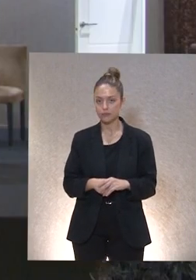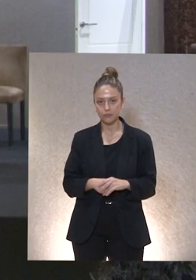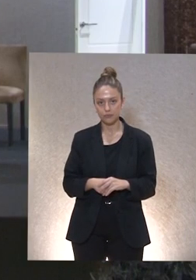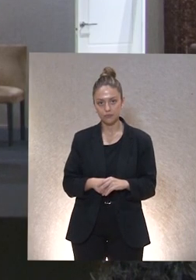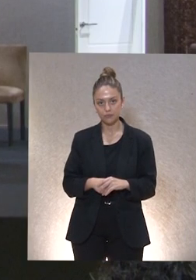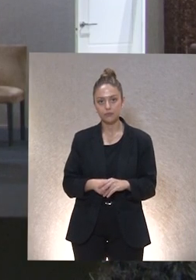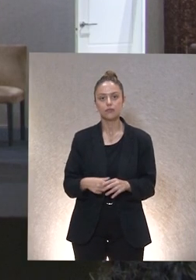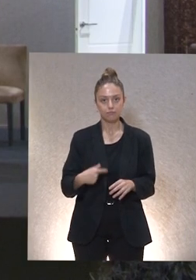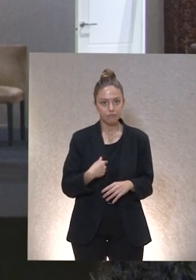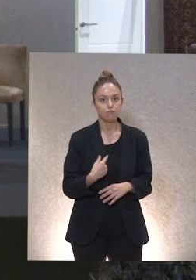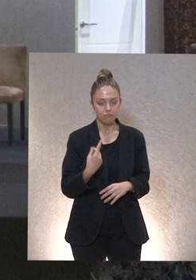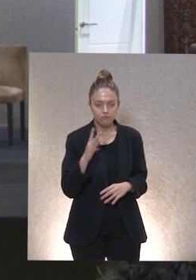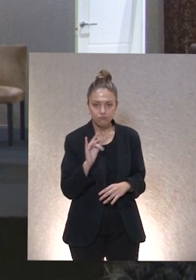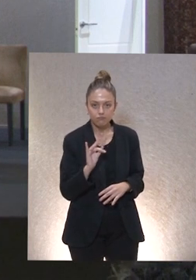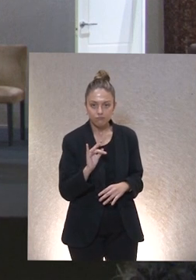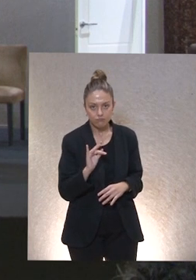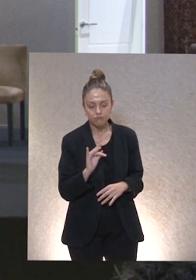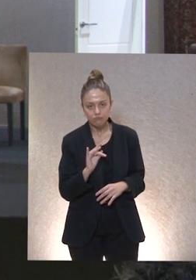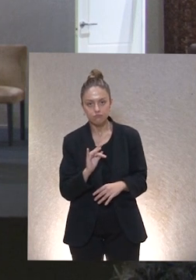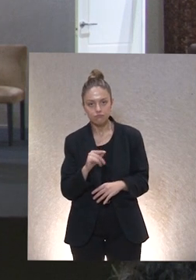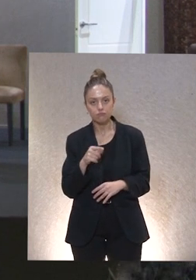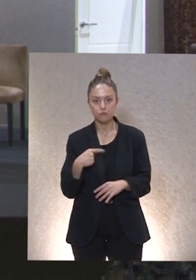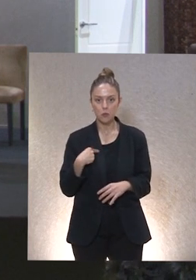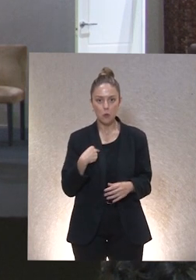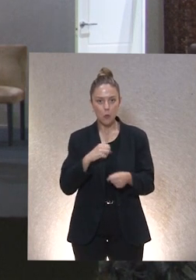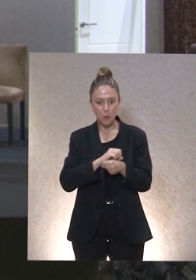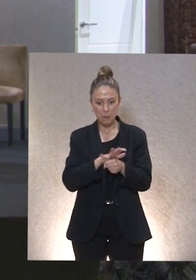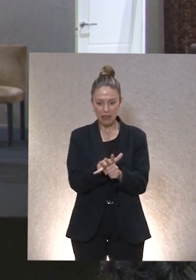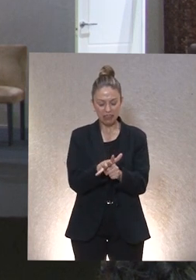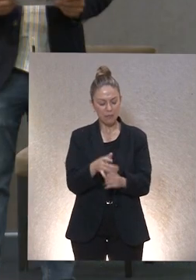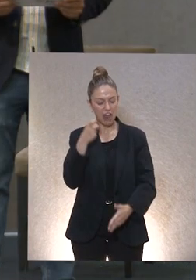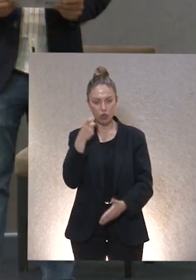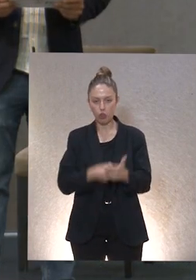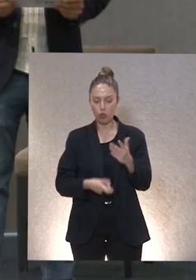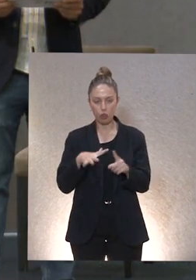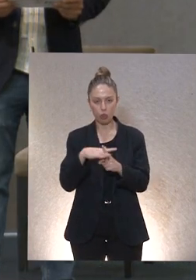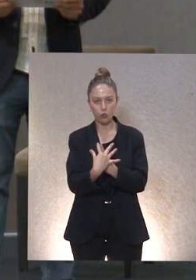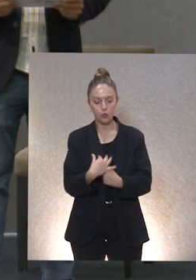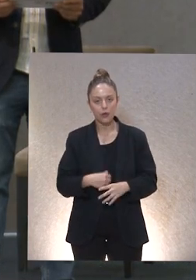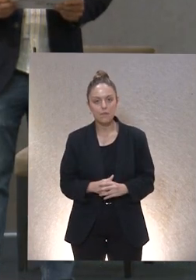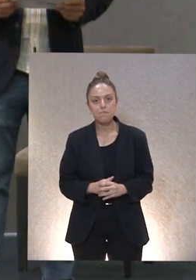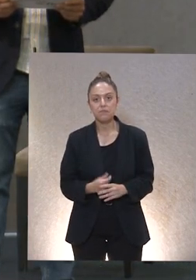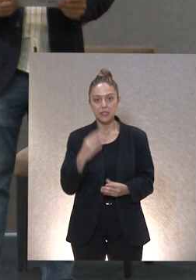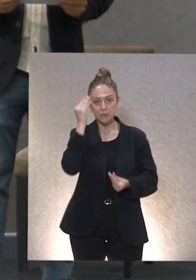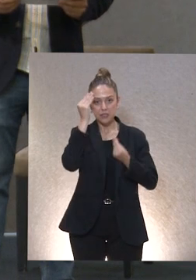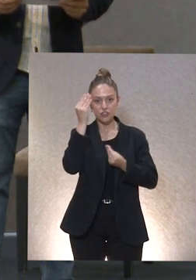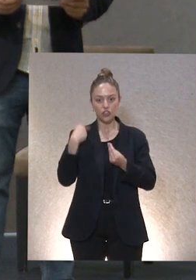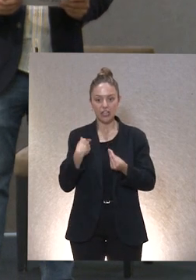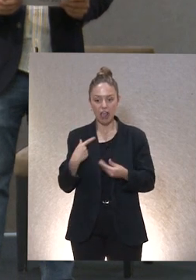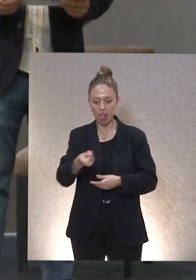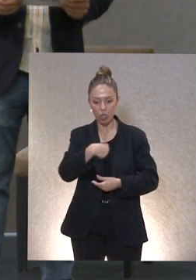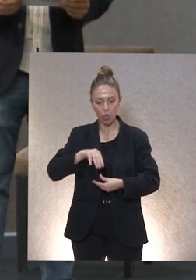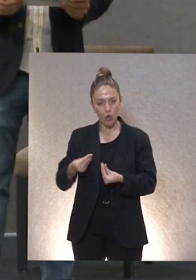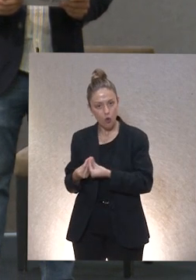Ya lo creo. Hemos pasado por una pandemia muy dura. Y hemos aprendido que tenemos que caminar unidas.